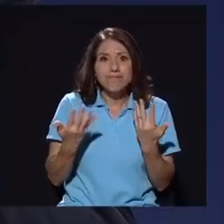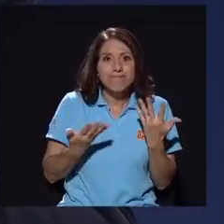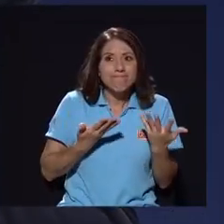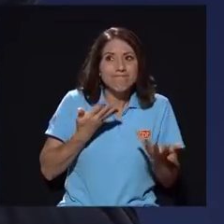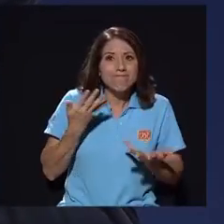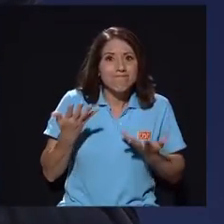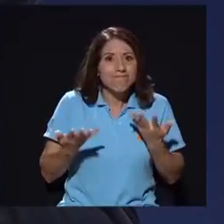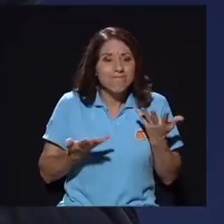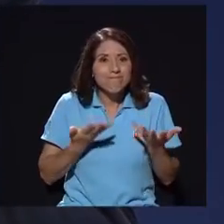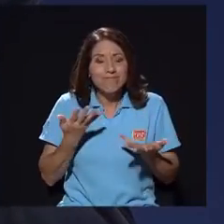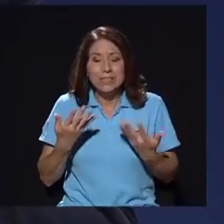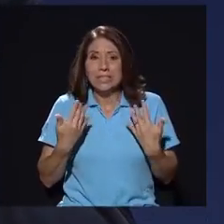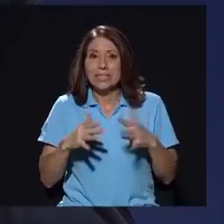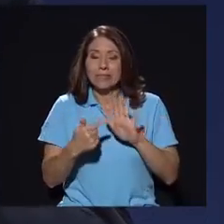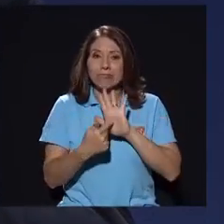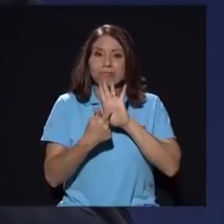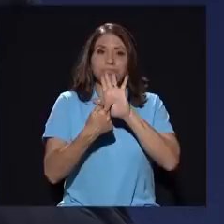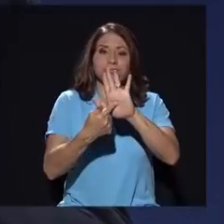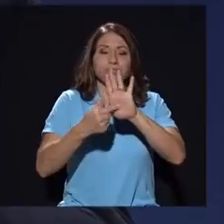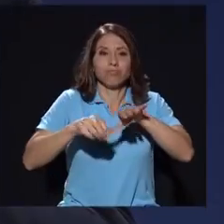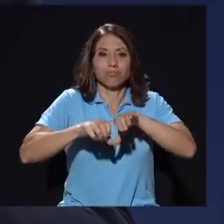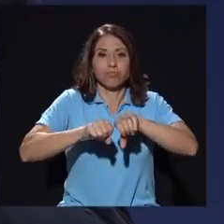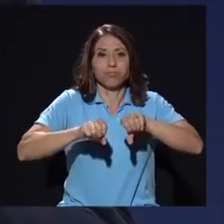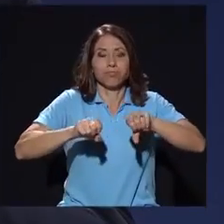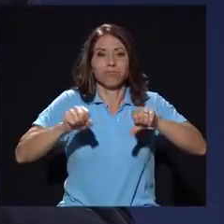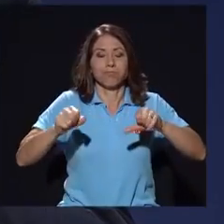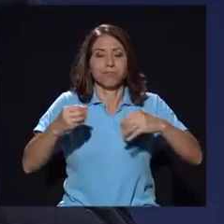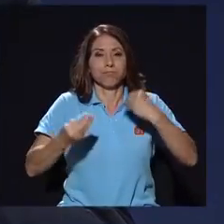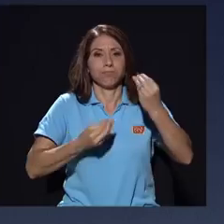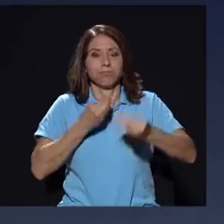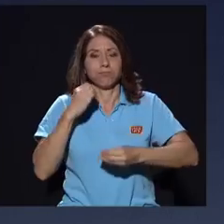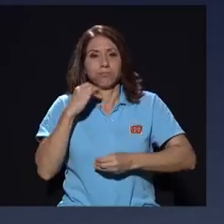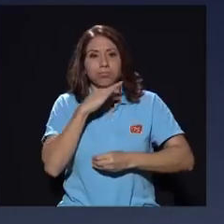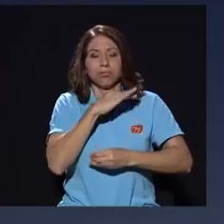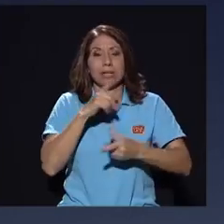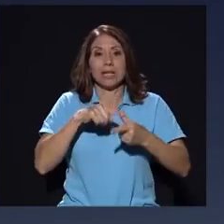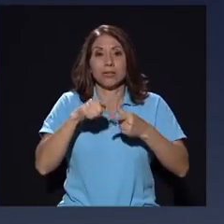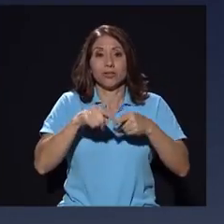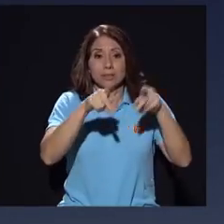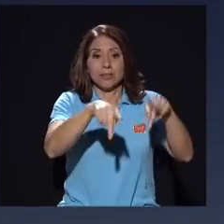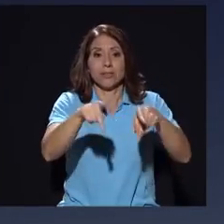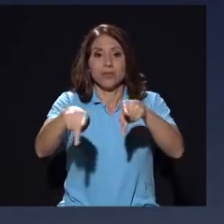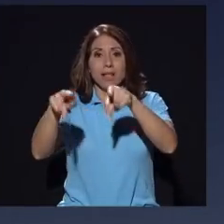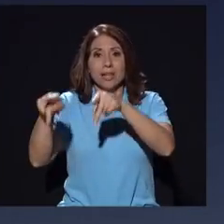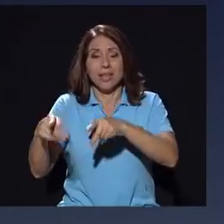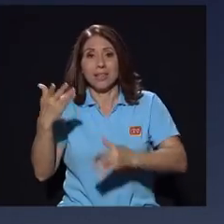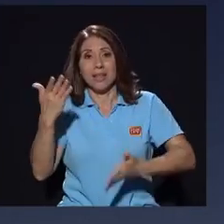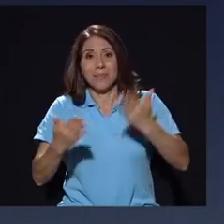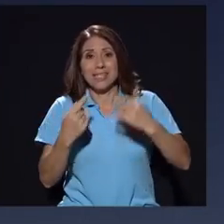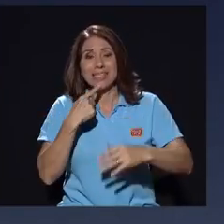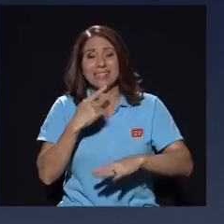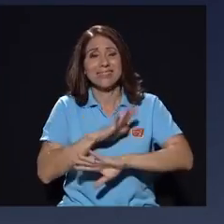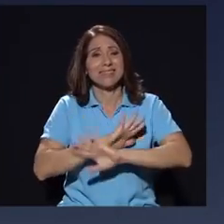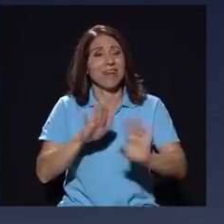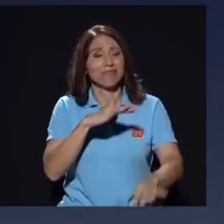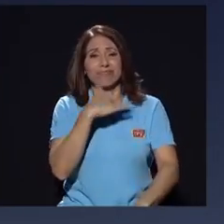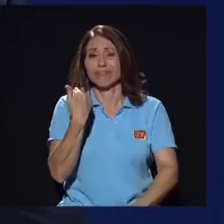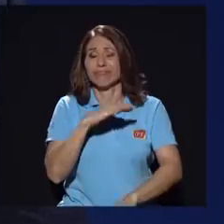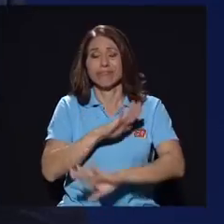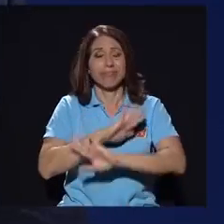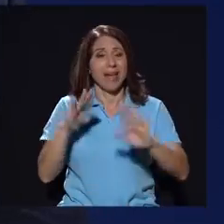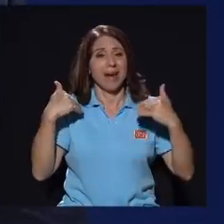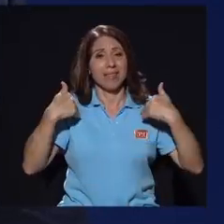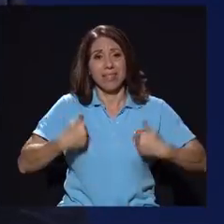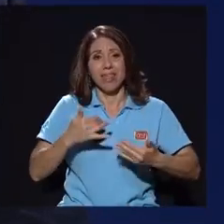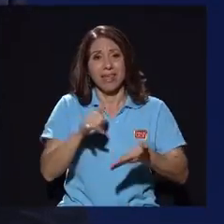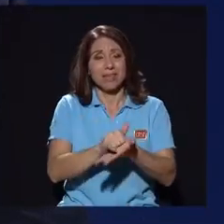caída con la corrupción que se está desnudando debajo de esto entonces la ciudadanía en un momento determinado podría decir me harté de